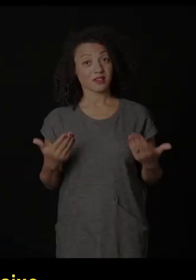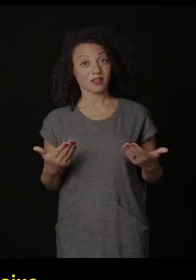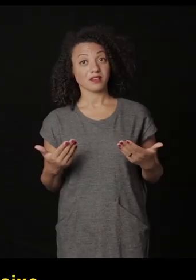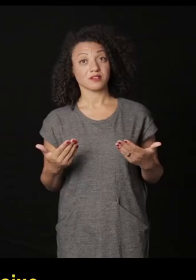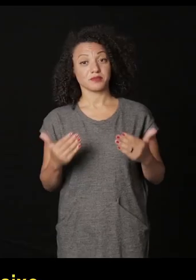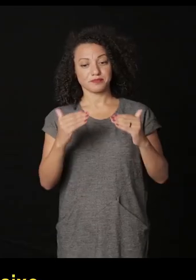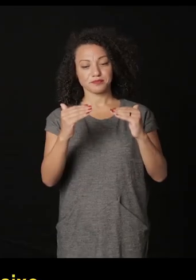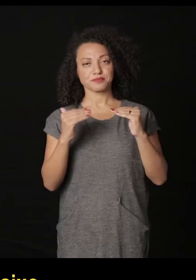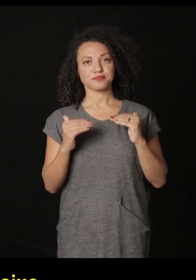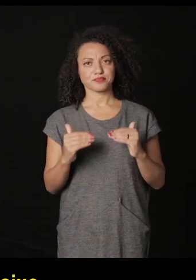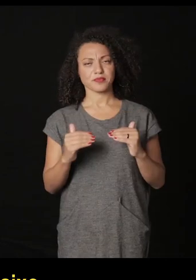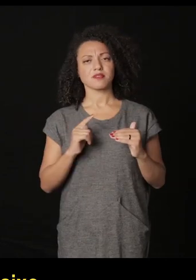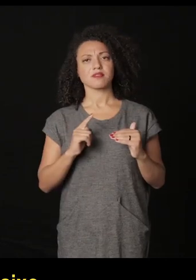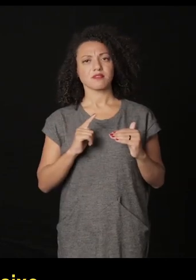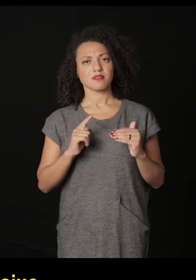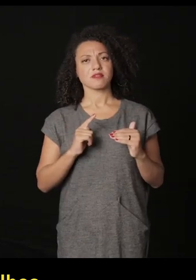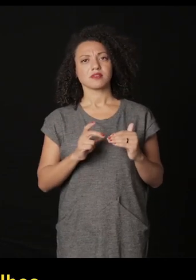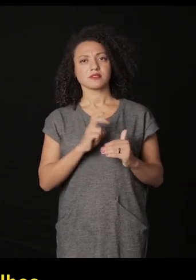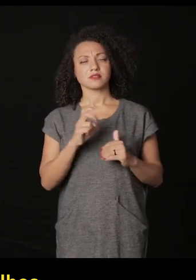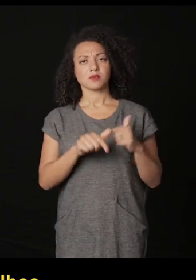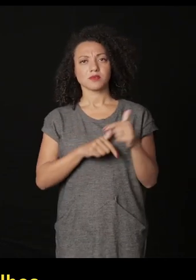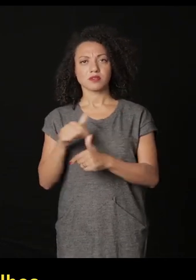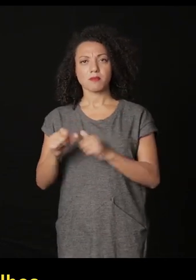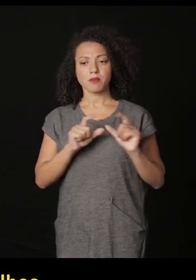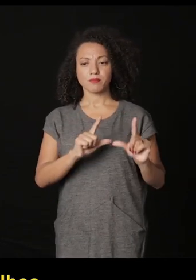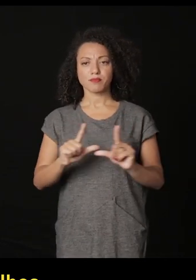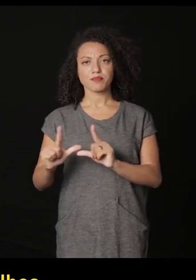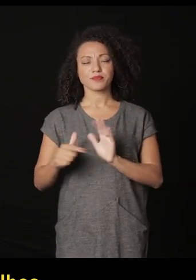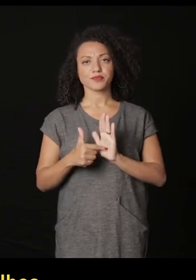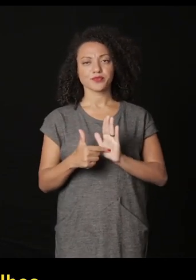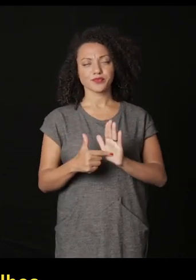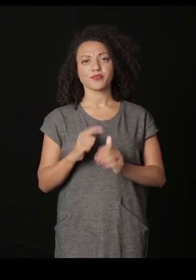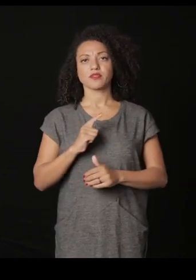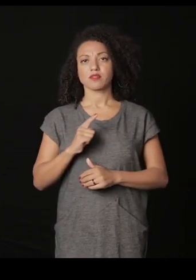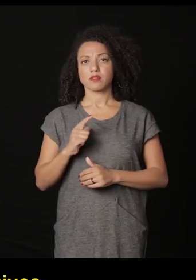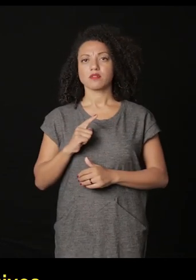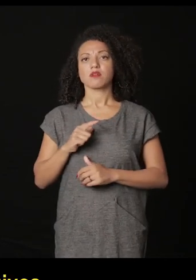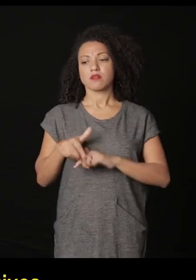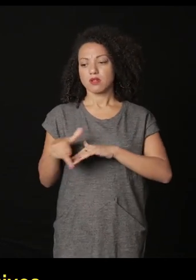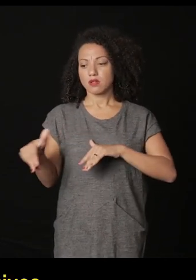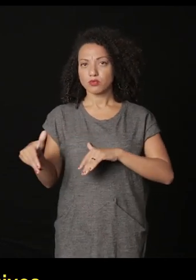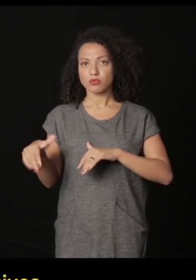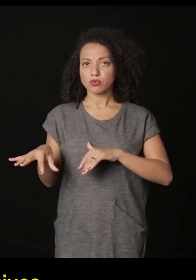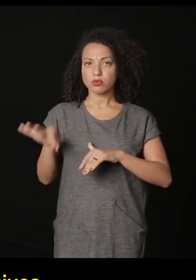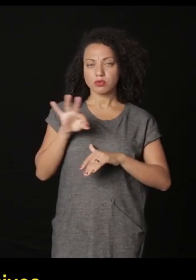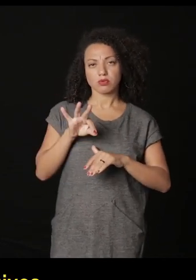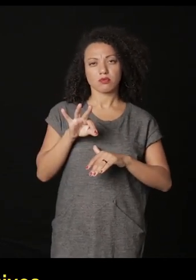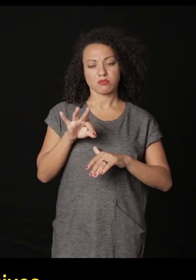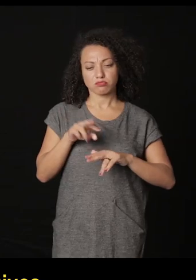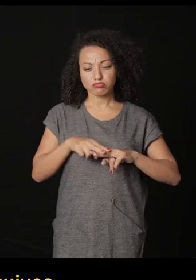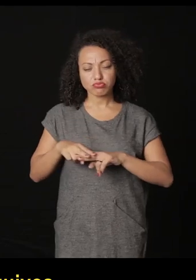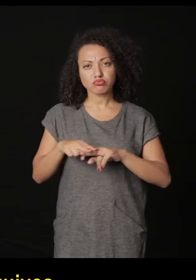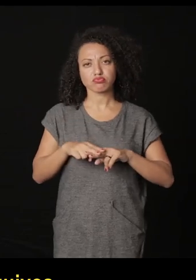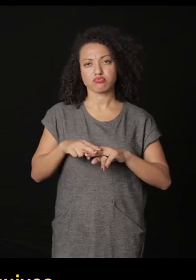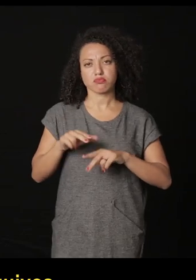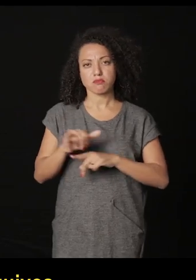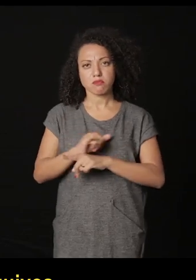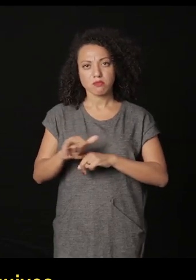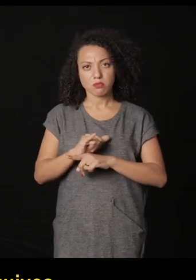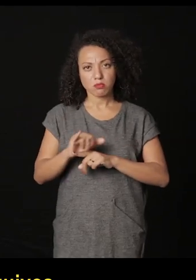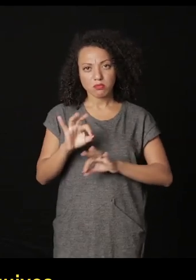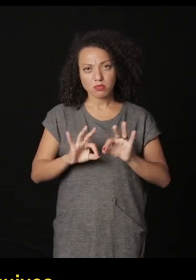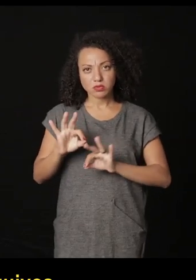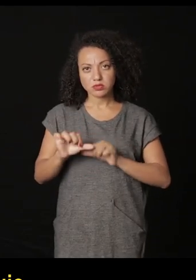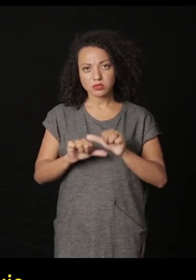Y ahí descemos al andar de abajo donde tenemos más cinco trabajos de la exposición. Tenemos una releitura de los archivos, tenemos una